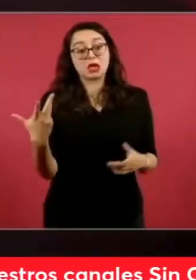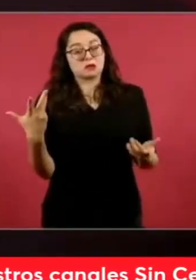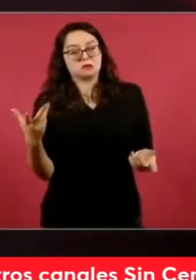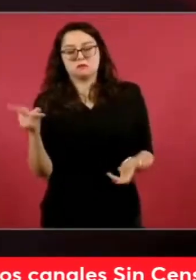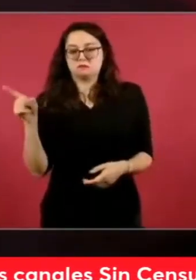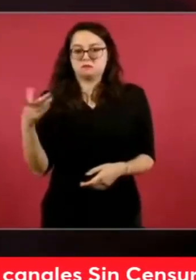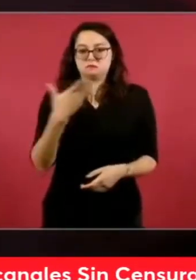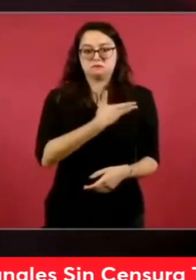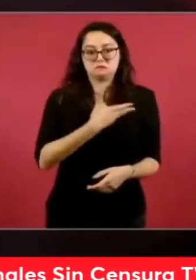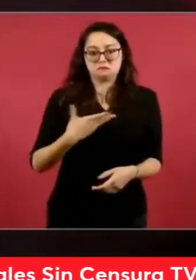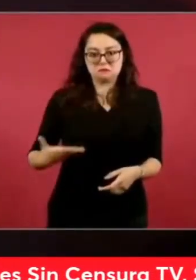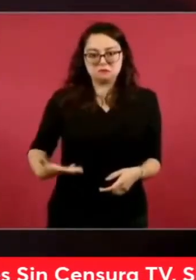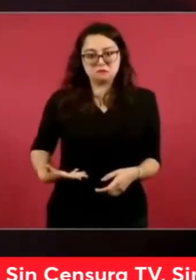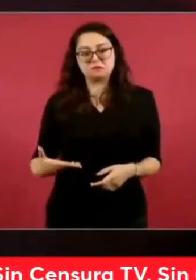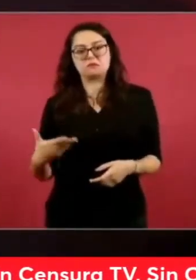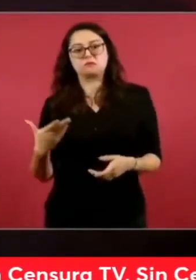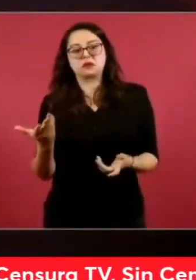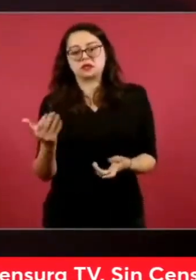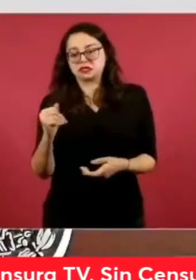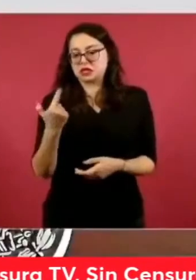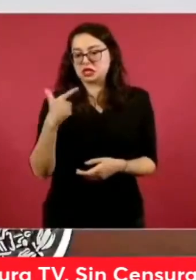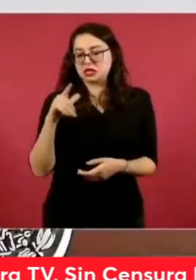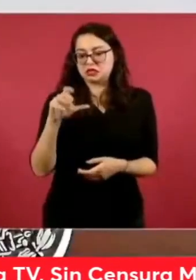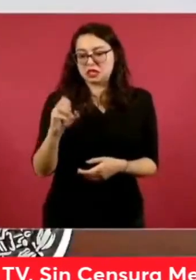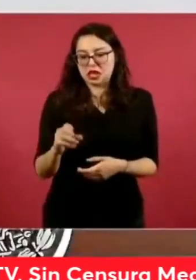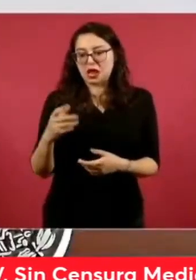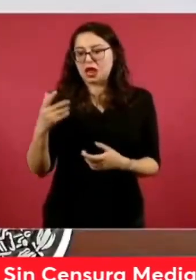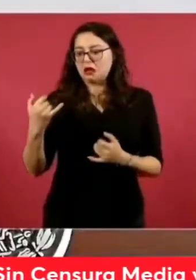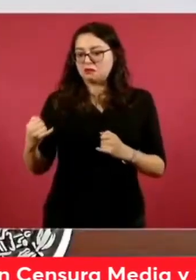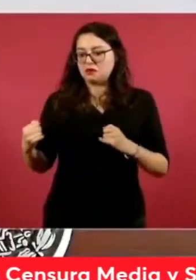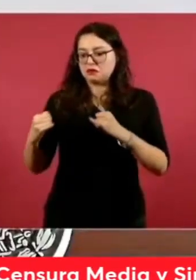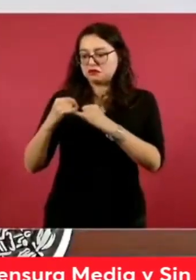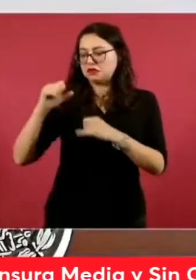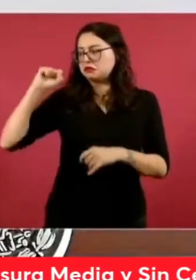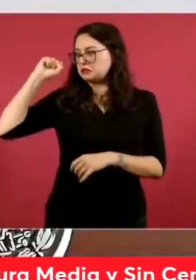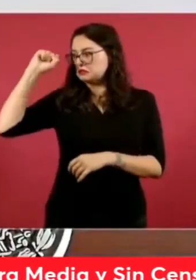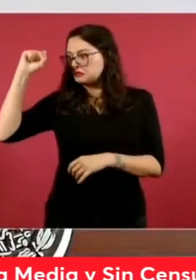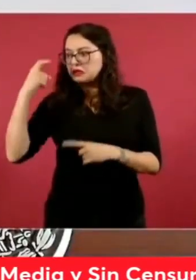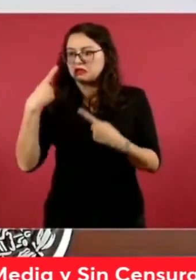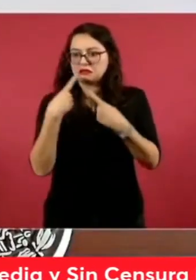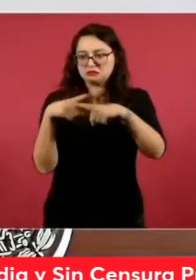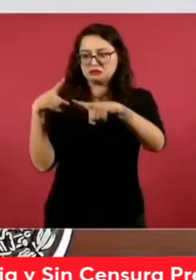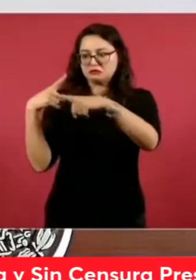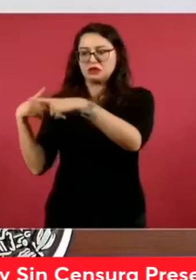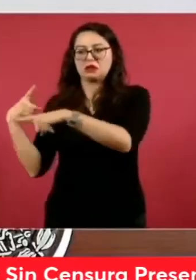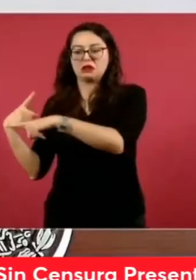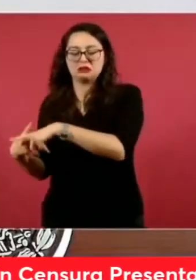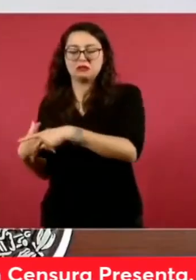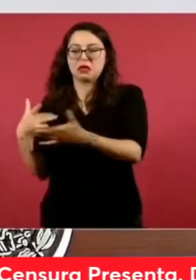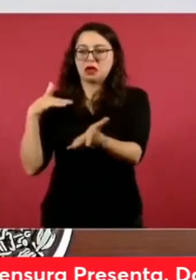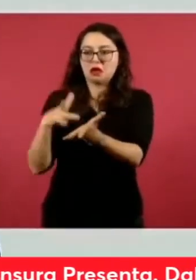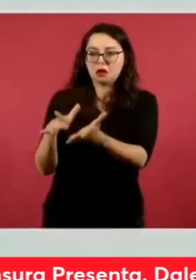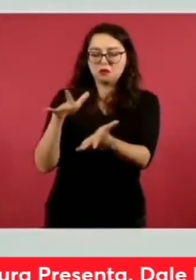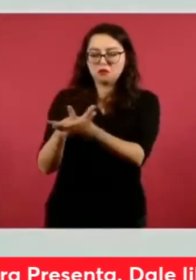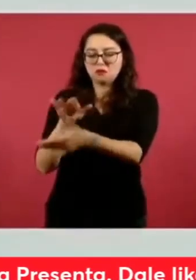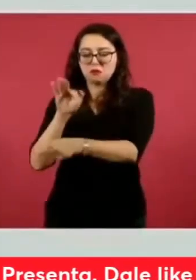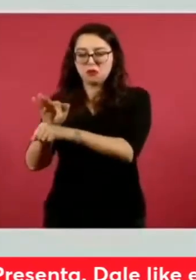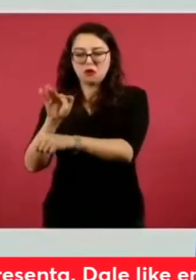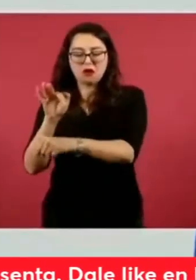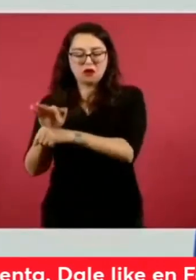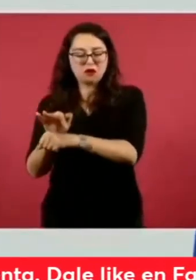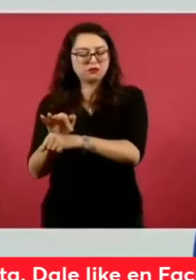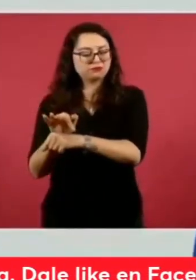sistemática e indebida de diversos sindicatos en favor de la candidata Claudia Sheinbaum,